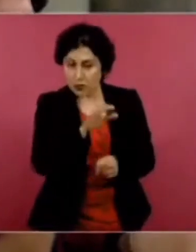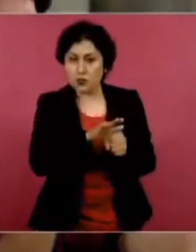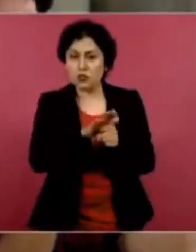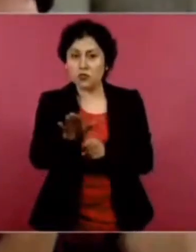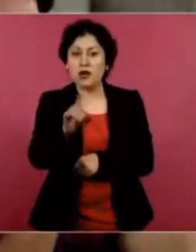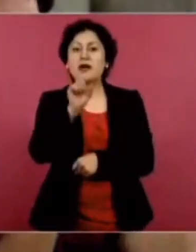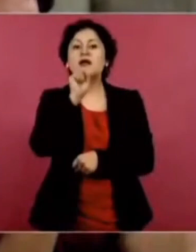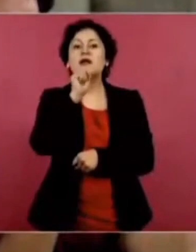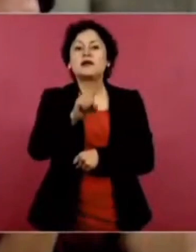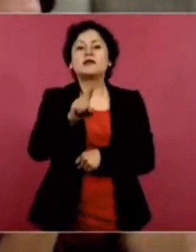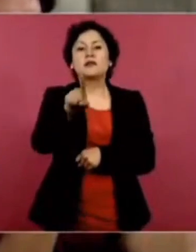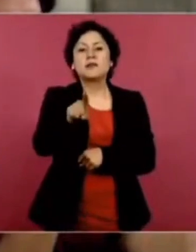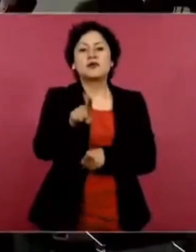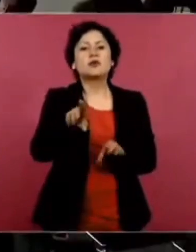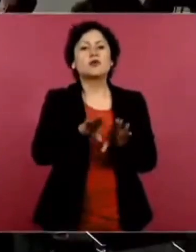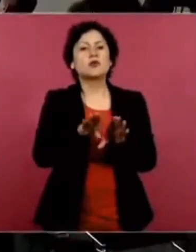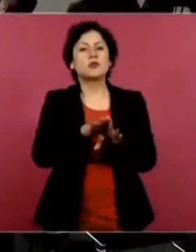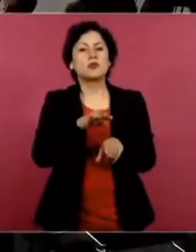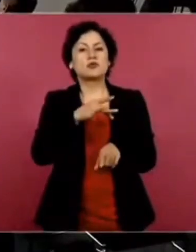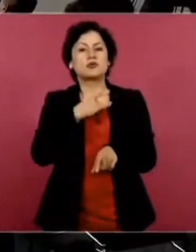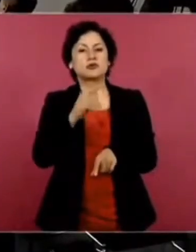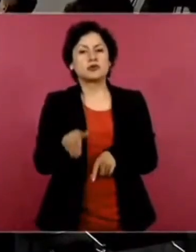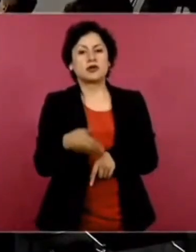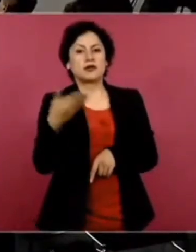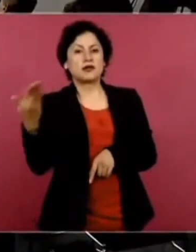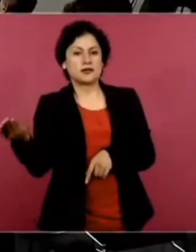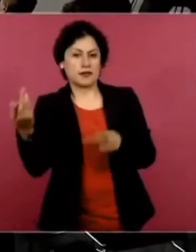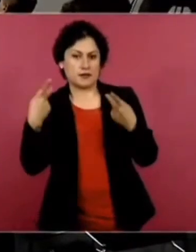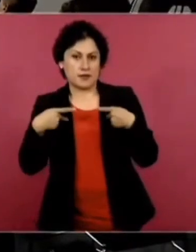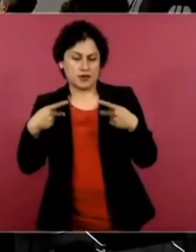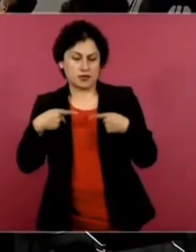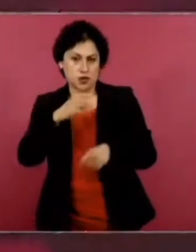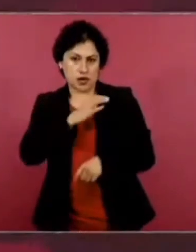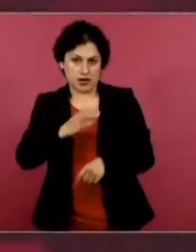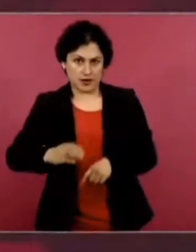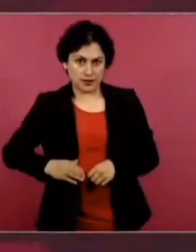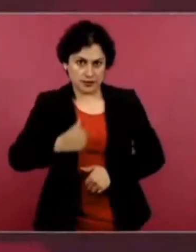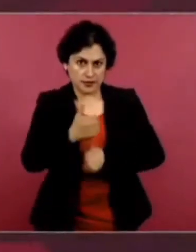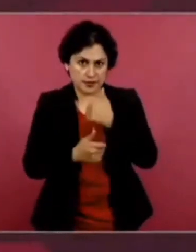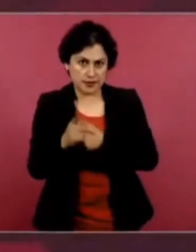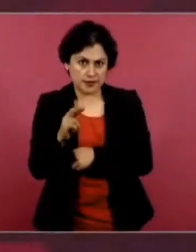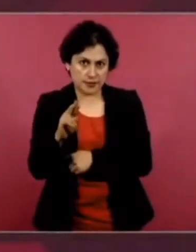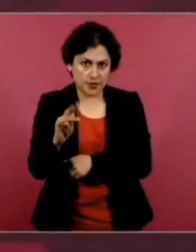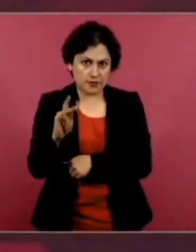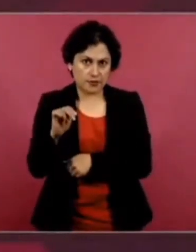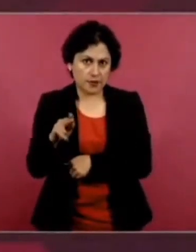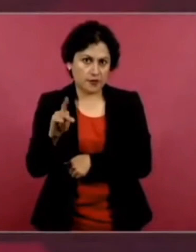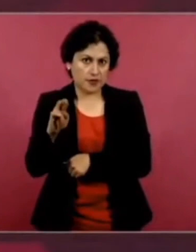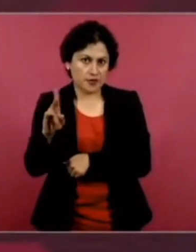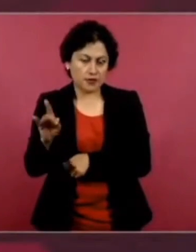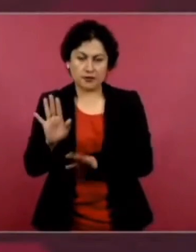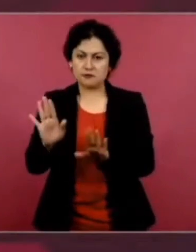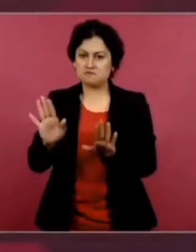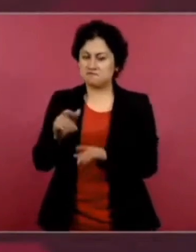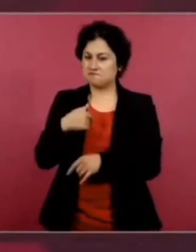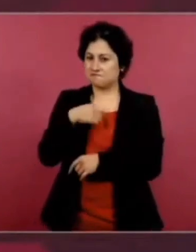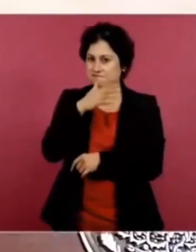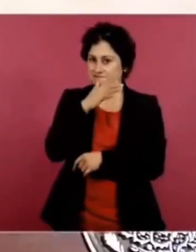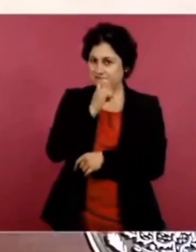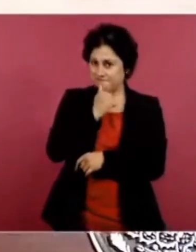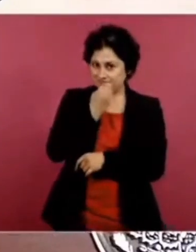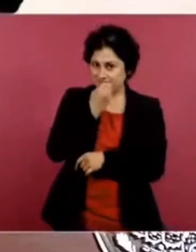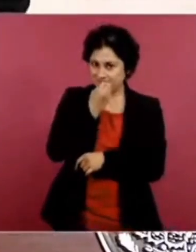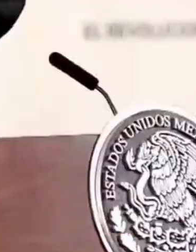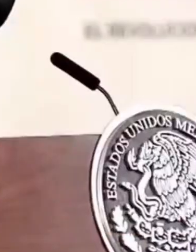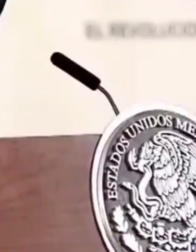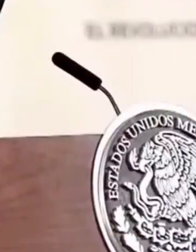candidata del PRI, PAM, PRD? No, no puedo hablar de eso. Nada más, así como se habló del plagio